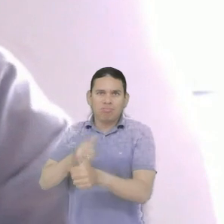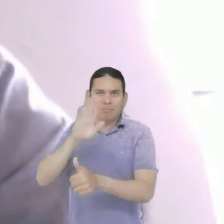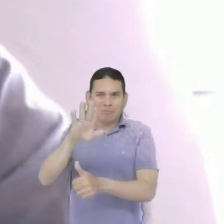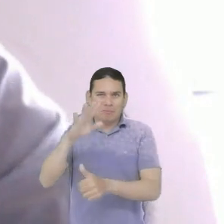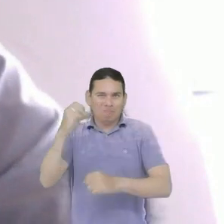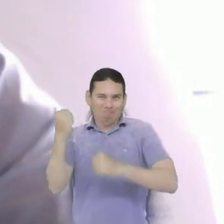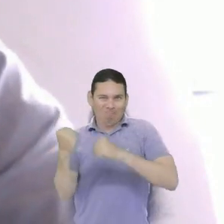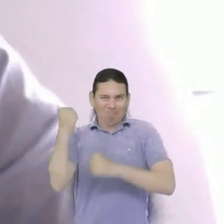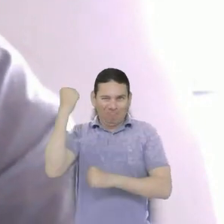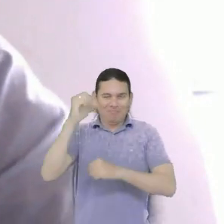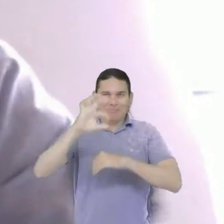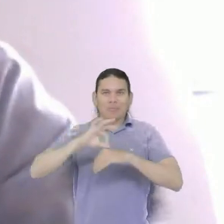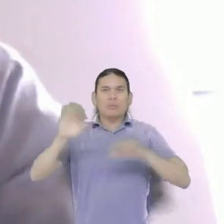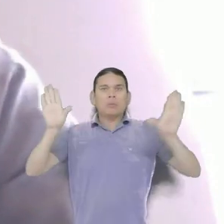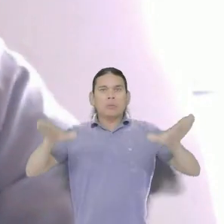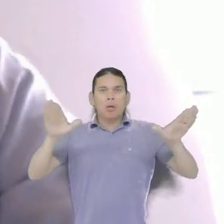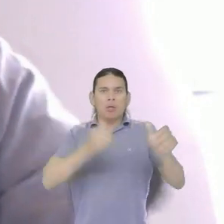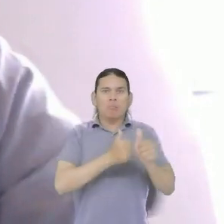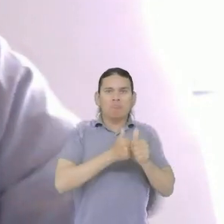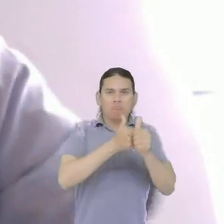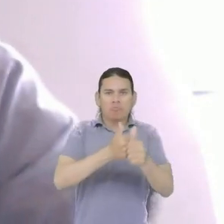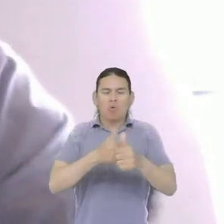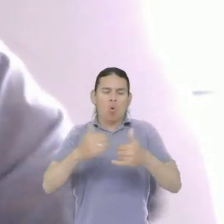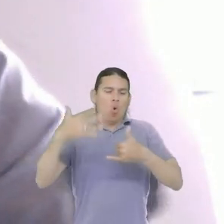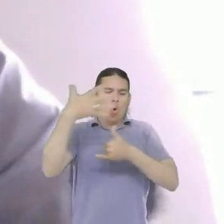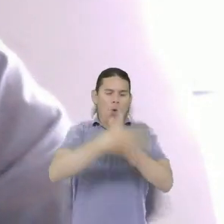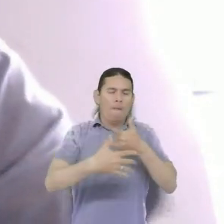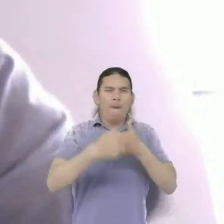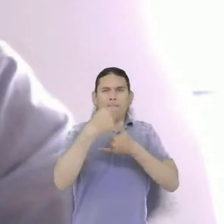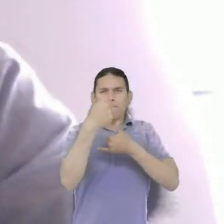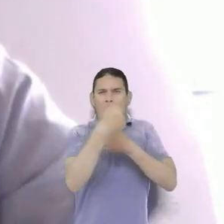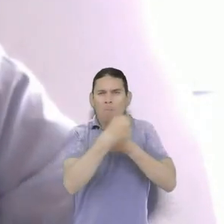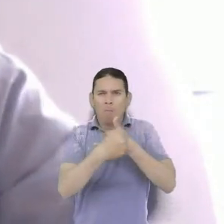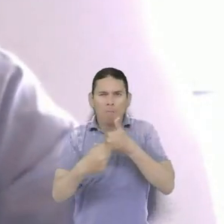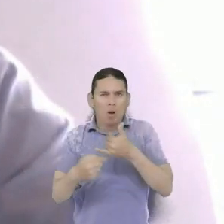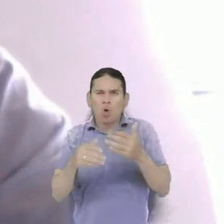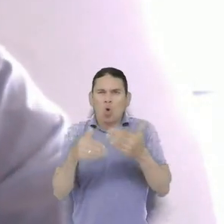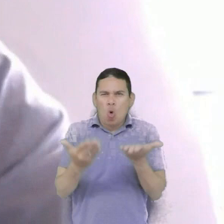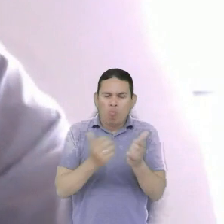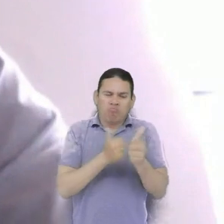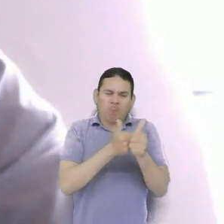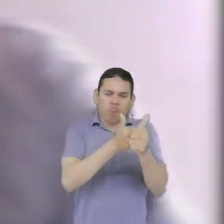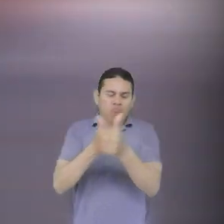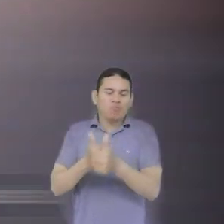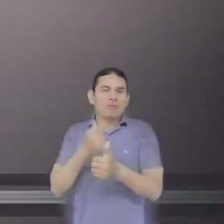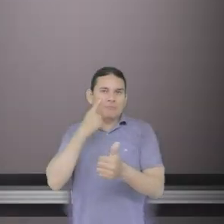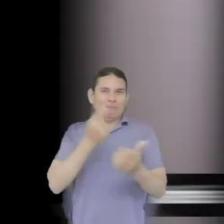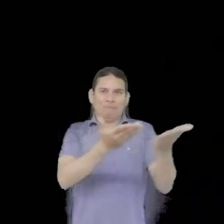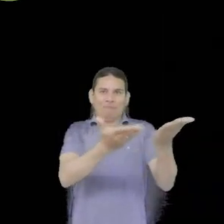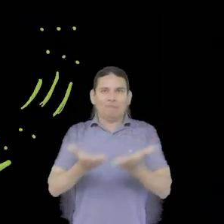2 en los territorios y que se busca implementar en este acompañamiento. Entonces, que, bienvenidos.